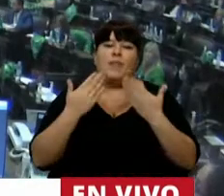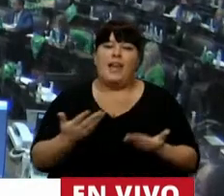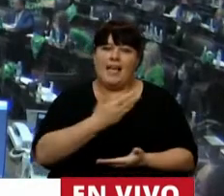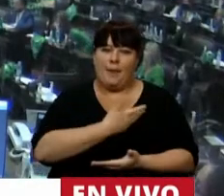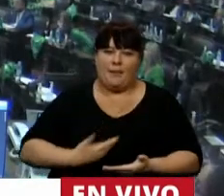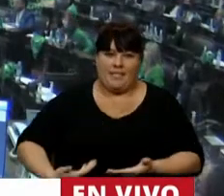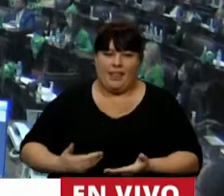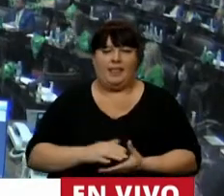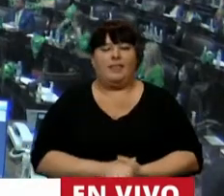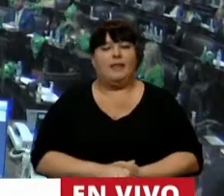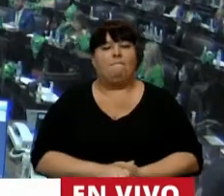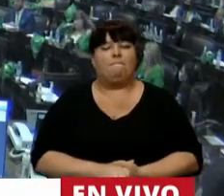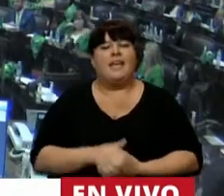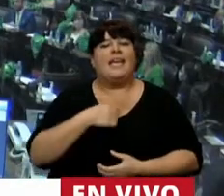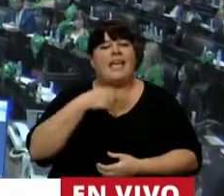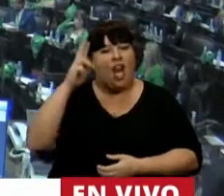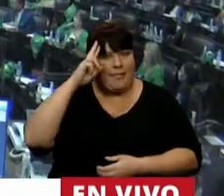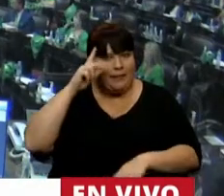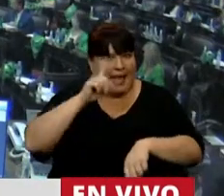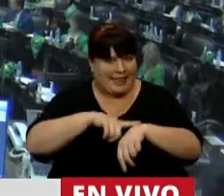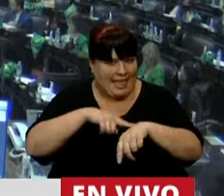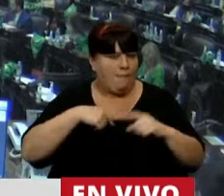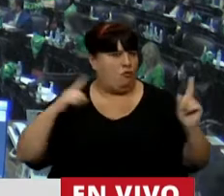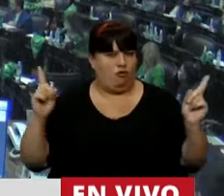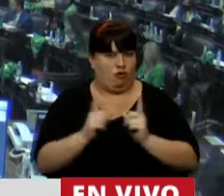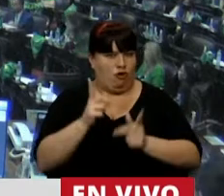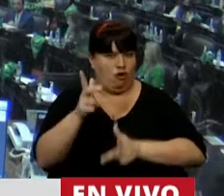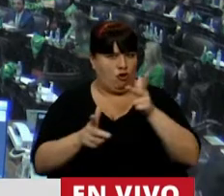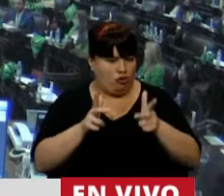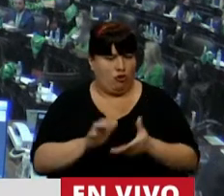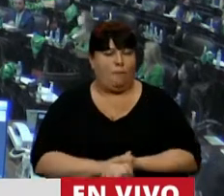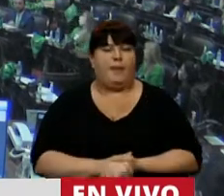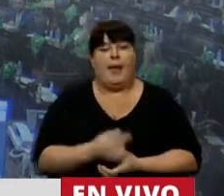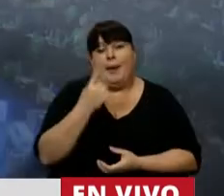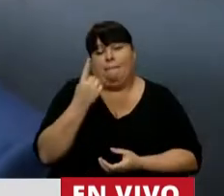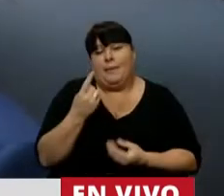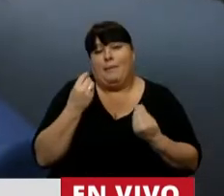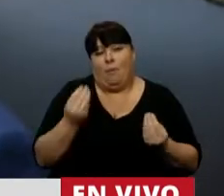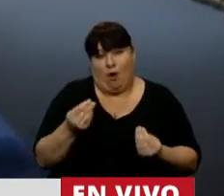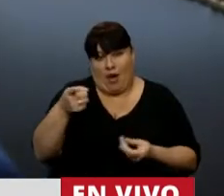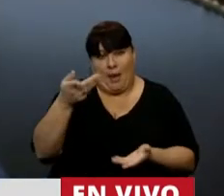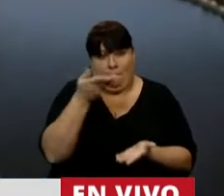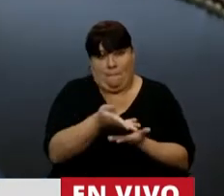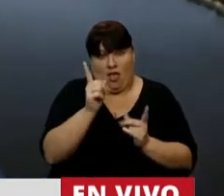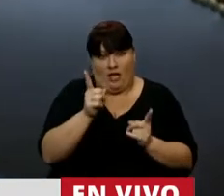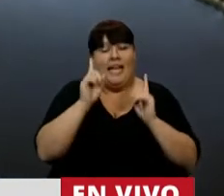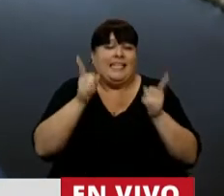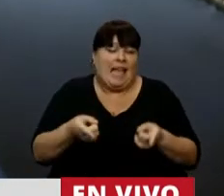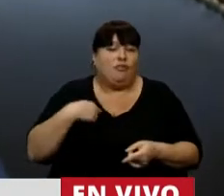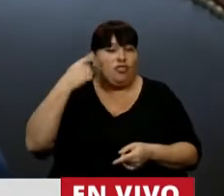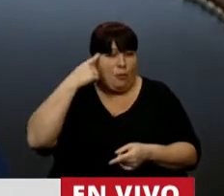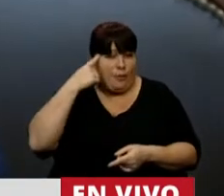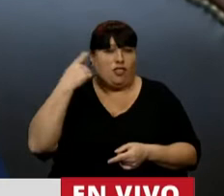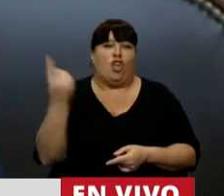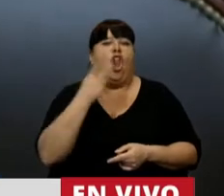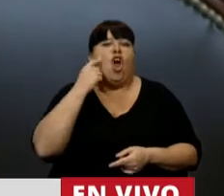Gracias, Presidente. Voy a tratar de respetar el tiempo y ser breve. Primero porque lo acaba de pedir usted y después porque creo